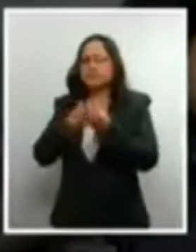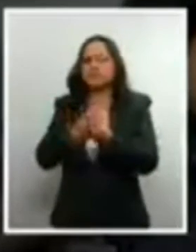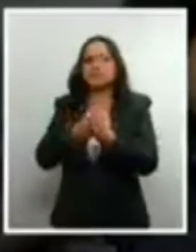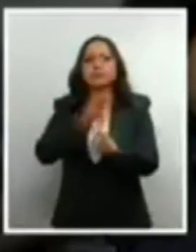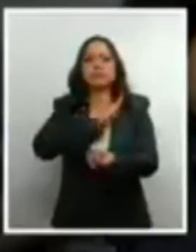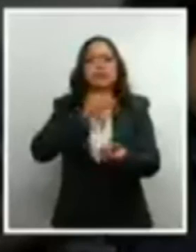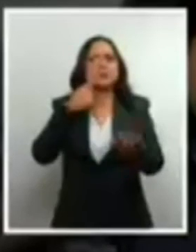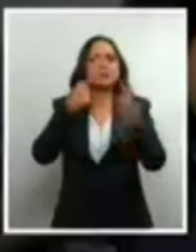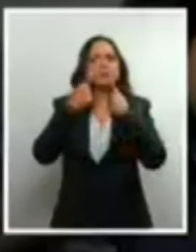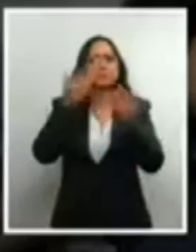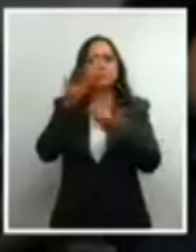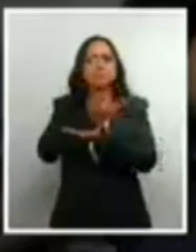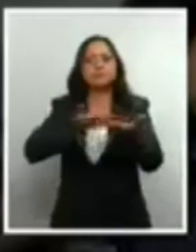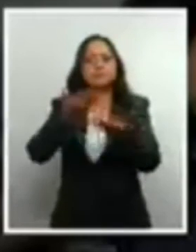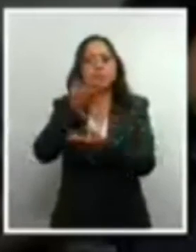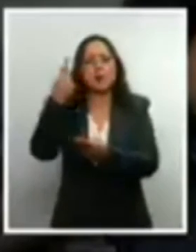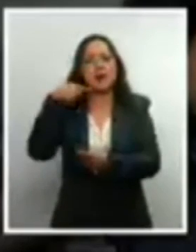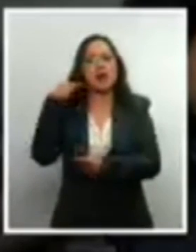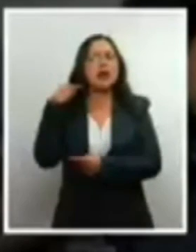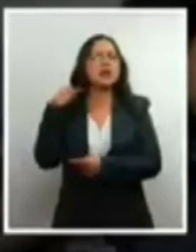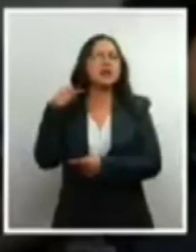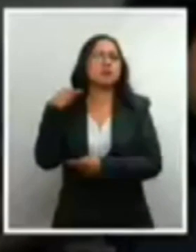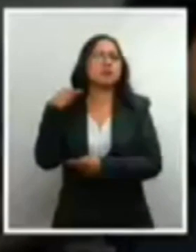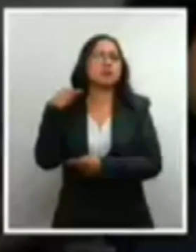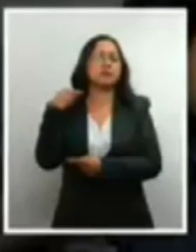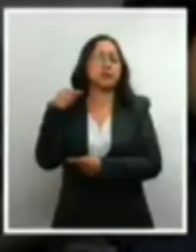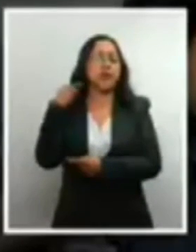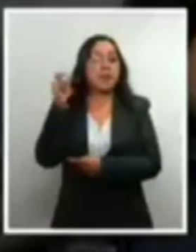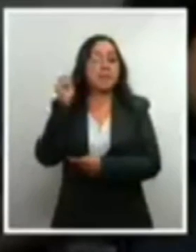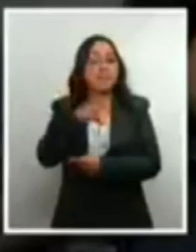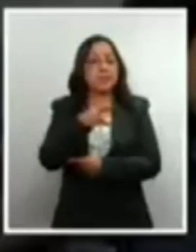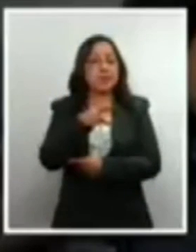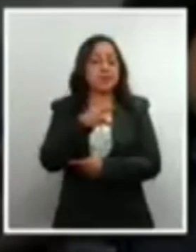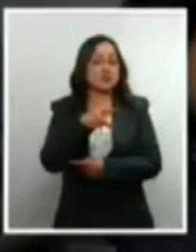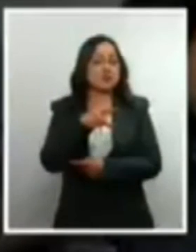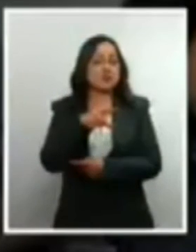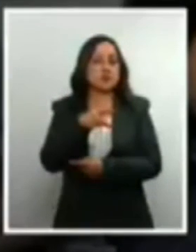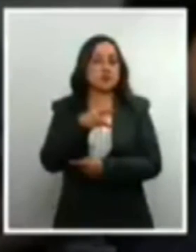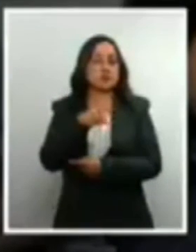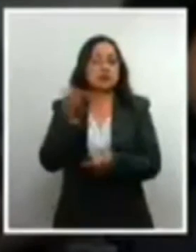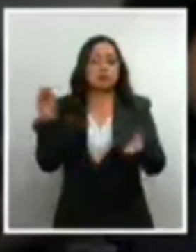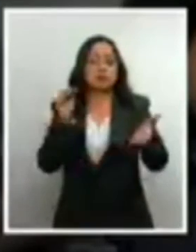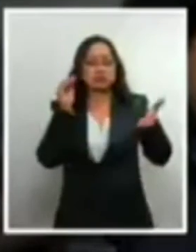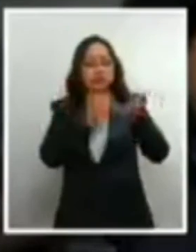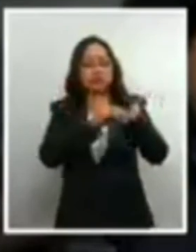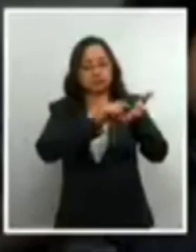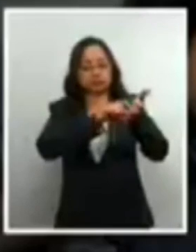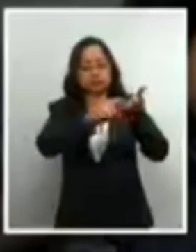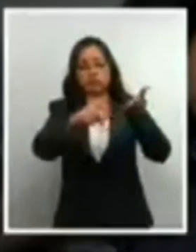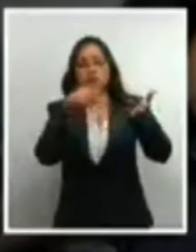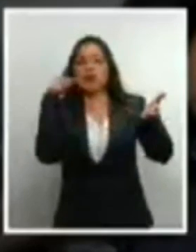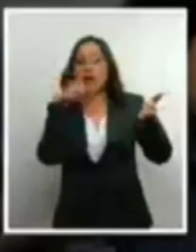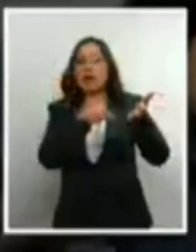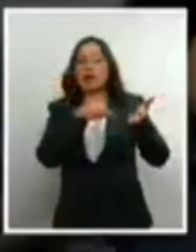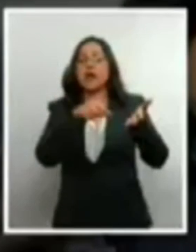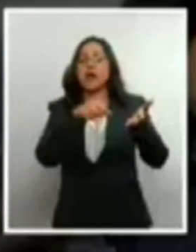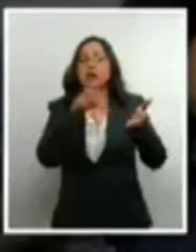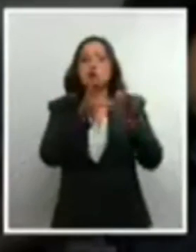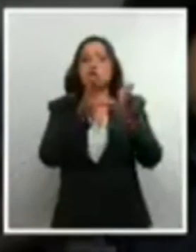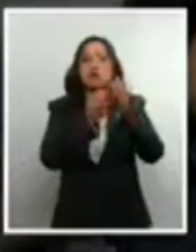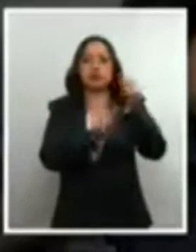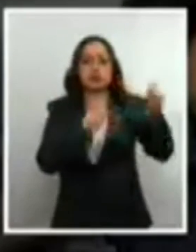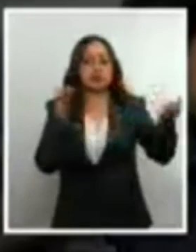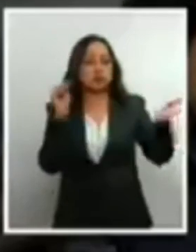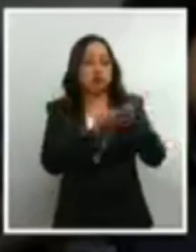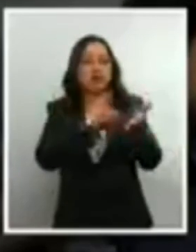discusión para que la redacción incluya en nuestra Constitución el derecho a la vida.